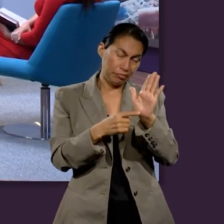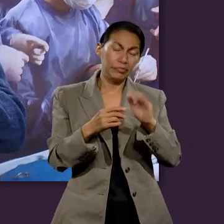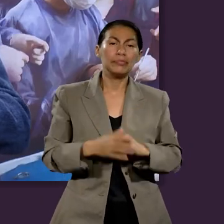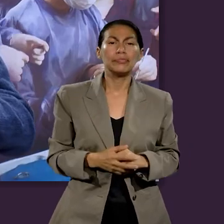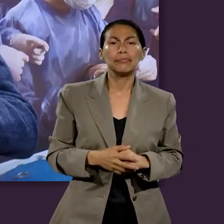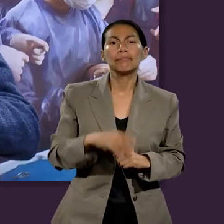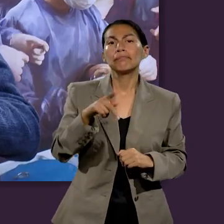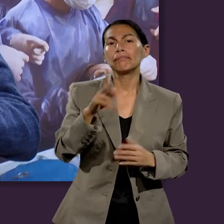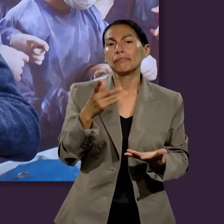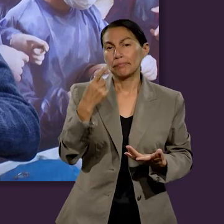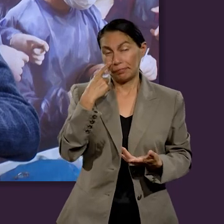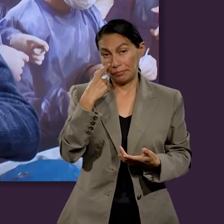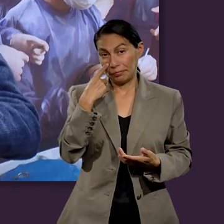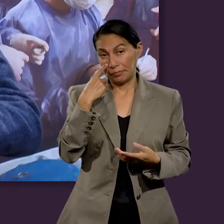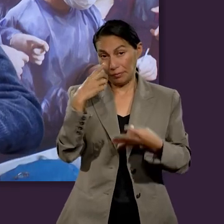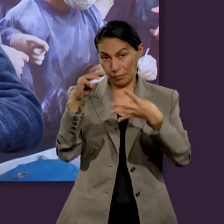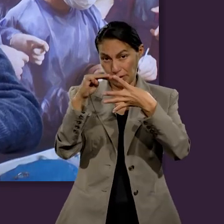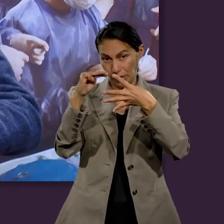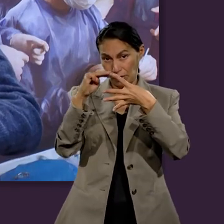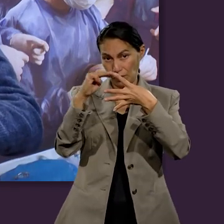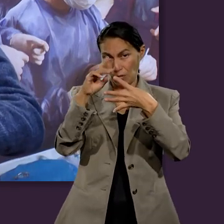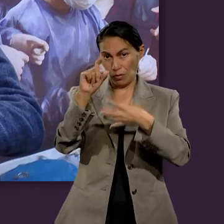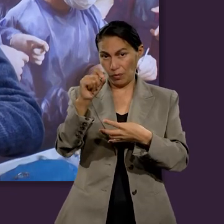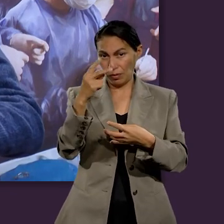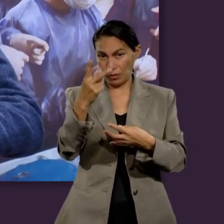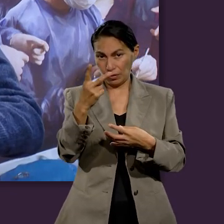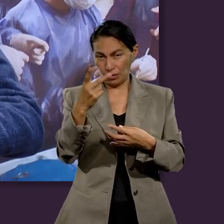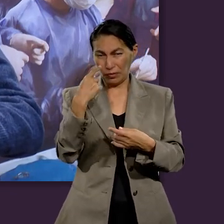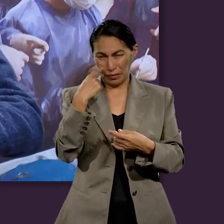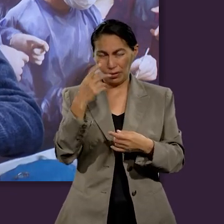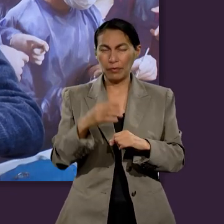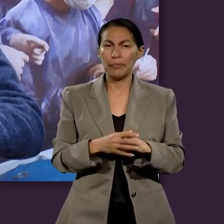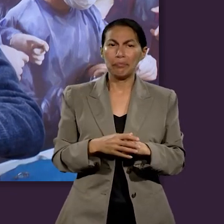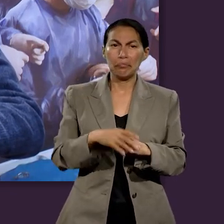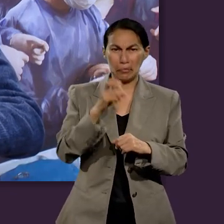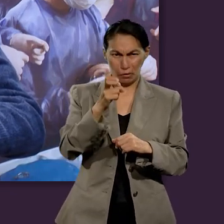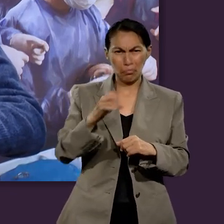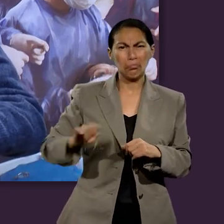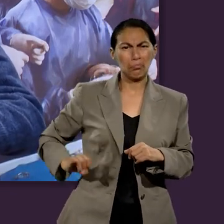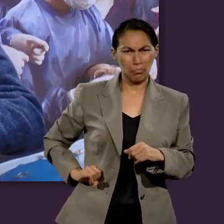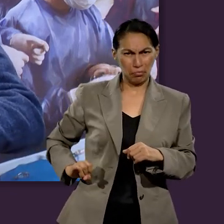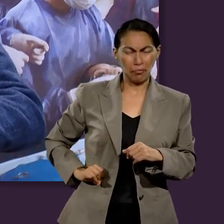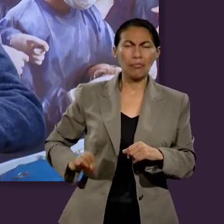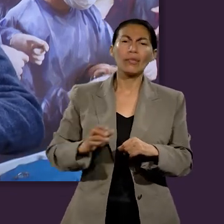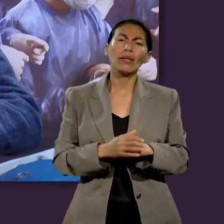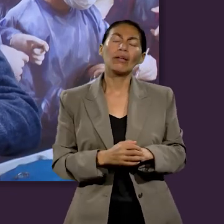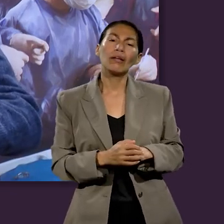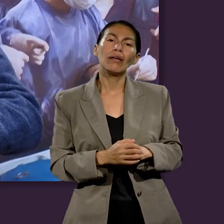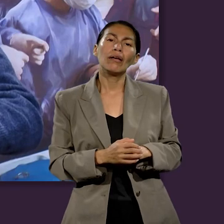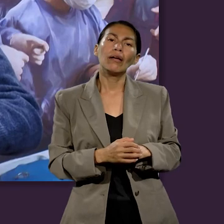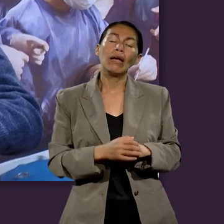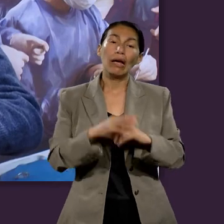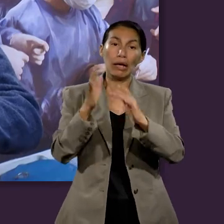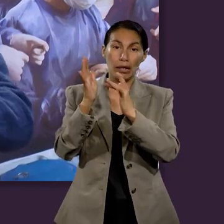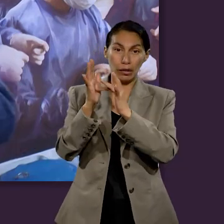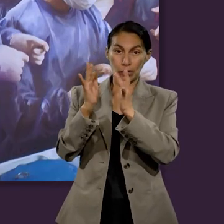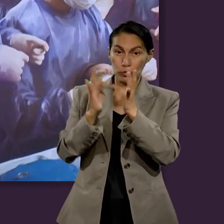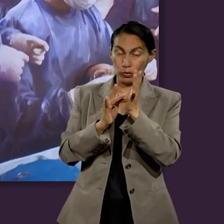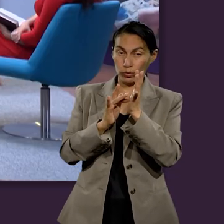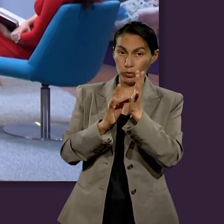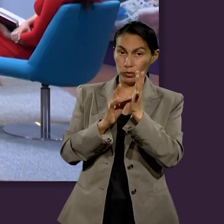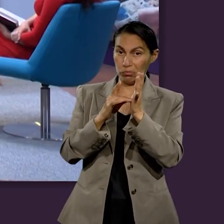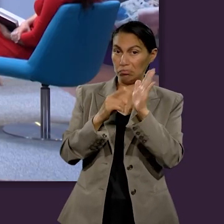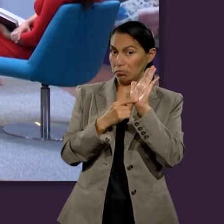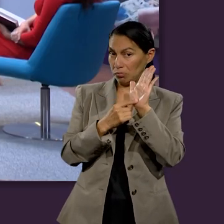Pero me gustaría llevar a nuestros espectadores a Mateo 22 por una razón muy interesante. Jesús